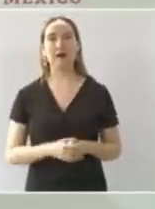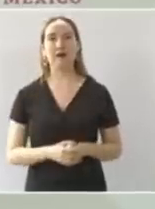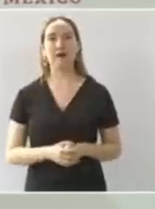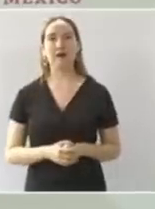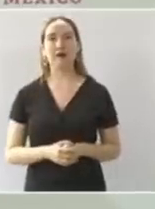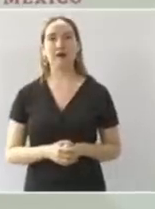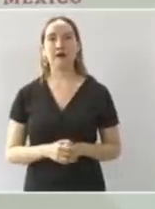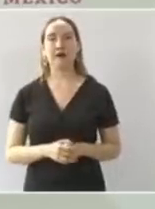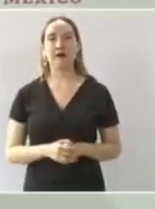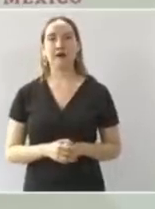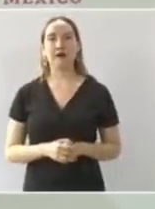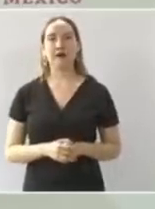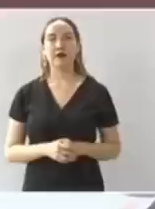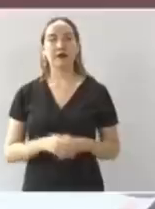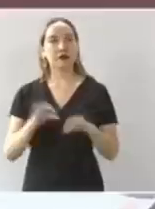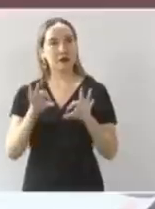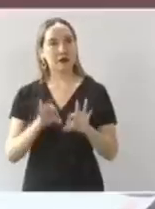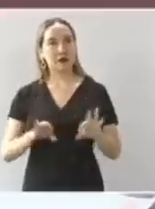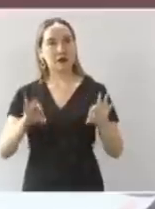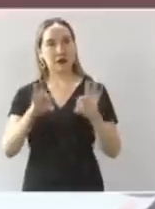sin maíz